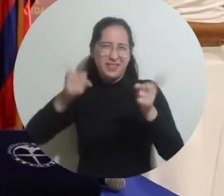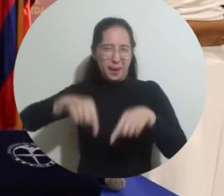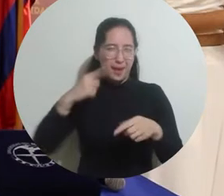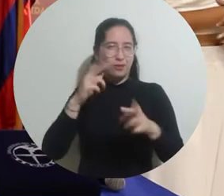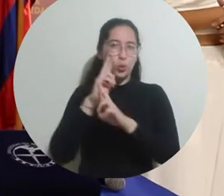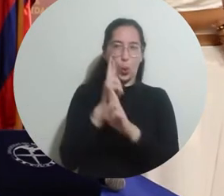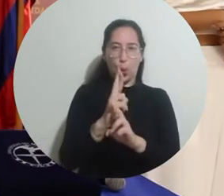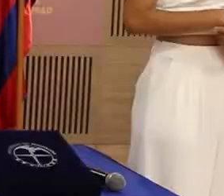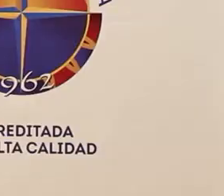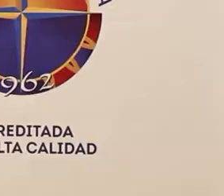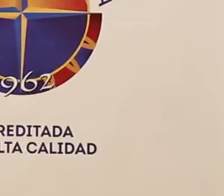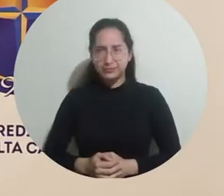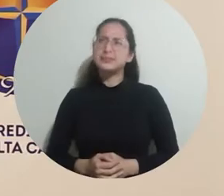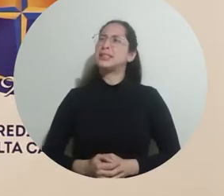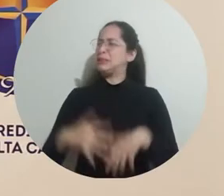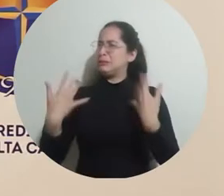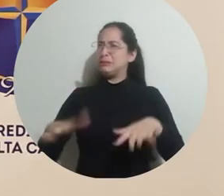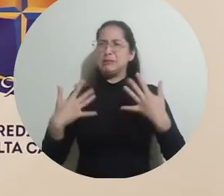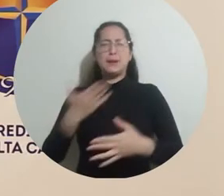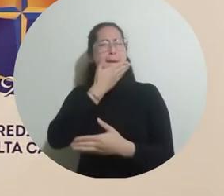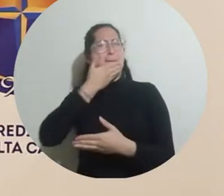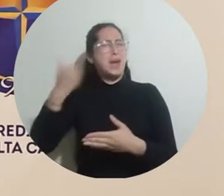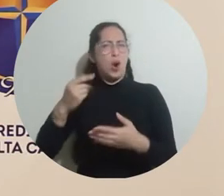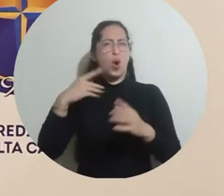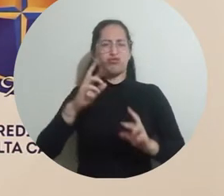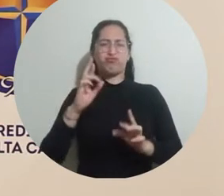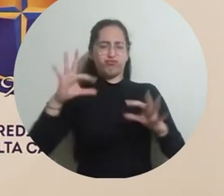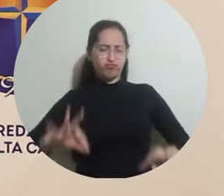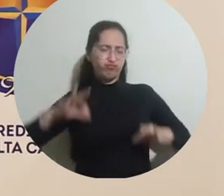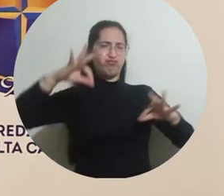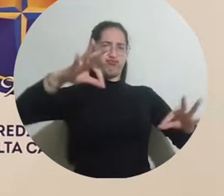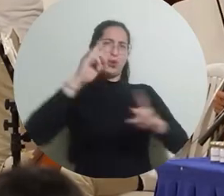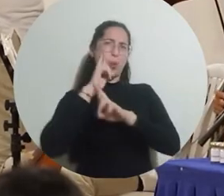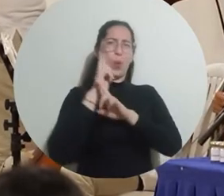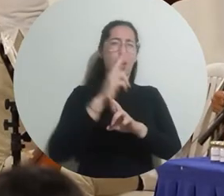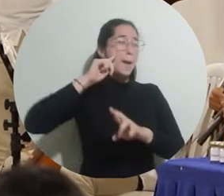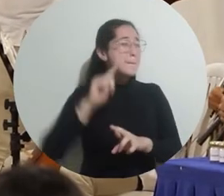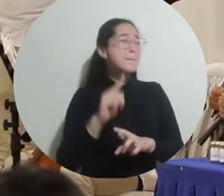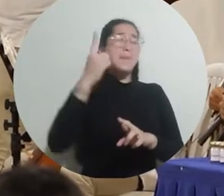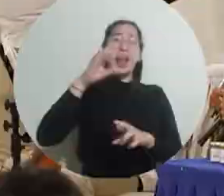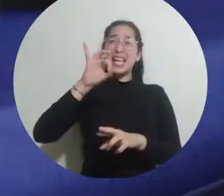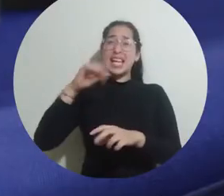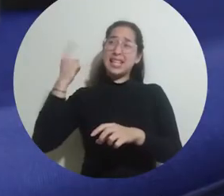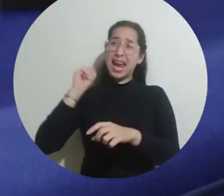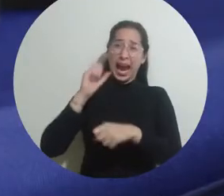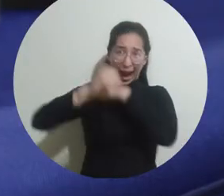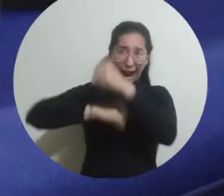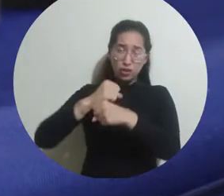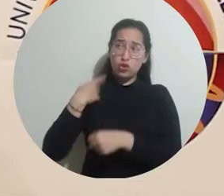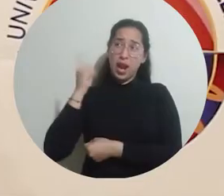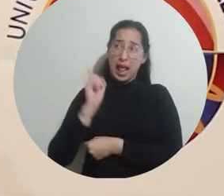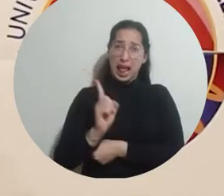Es lo mejor que puede recibir un académico, un profesor. Es la primera vez en 15